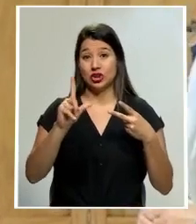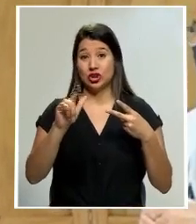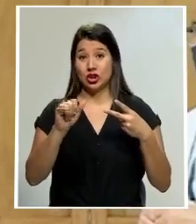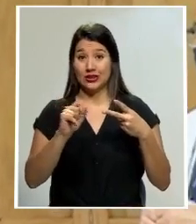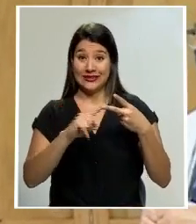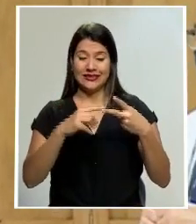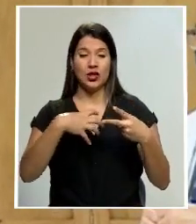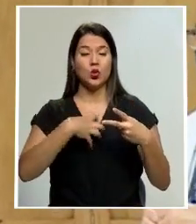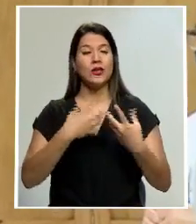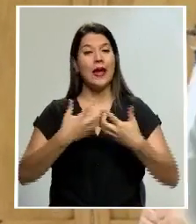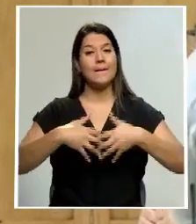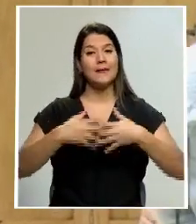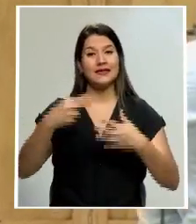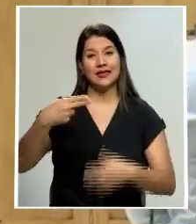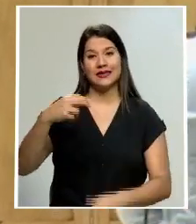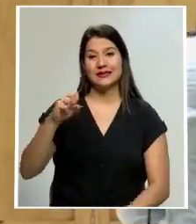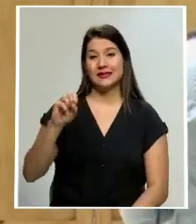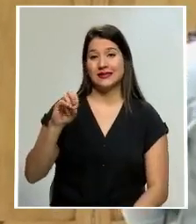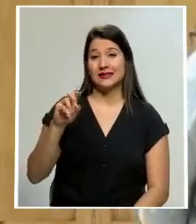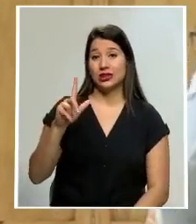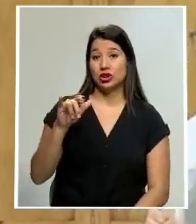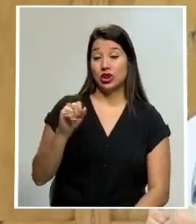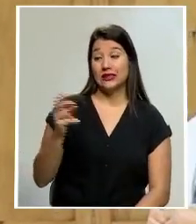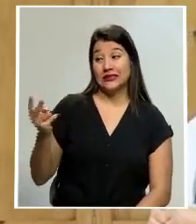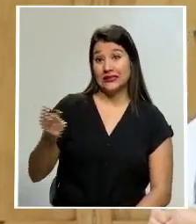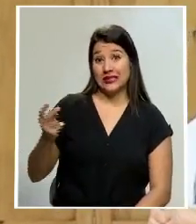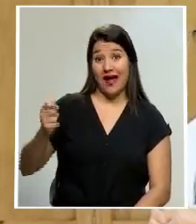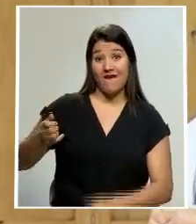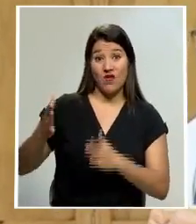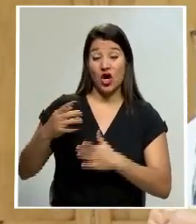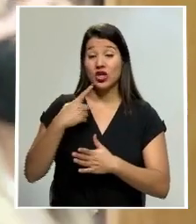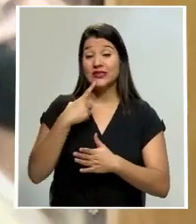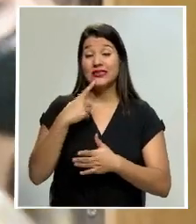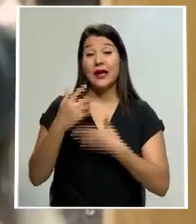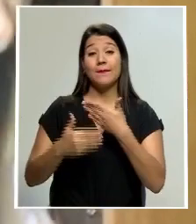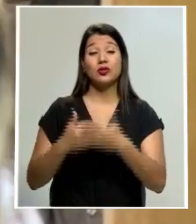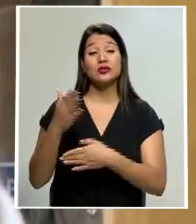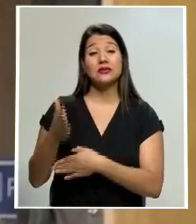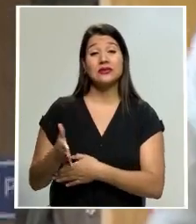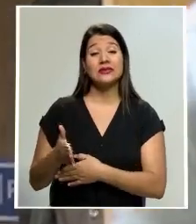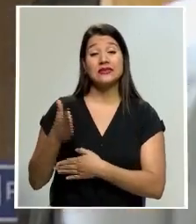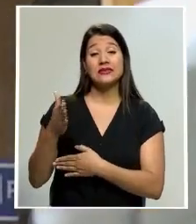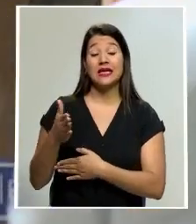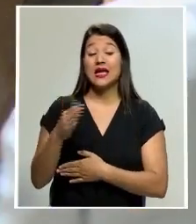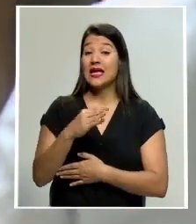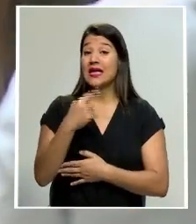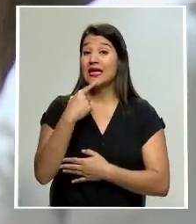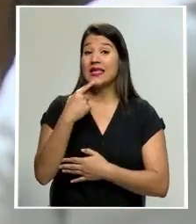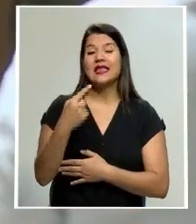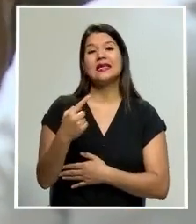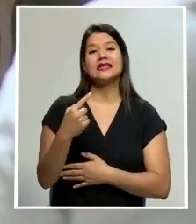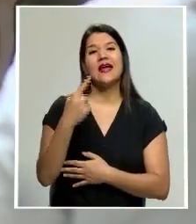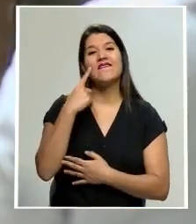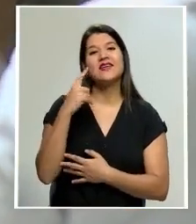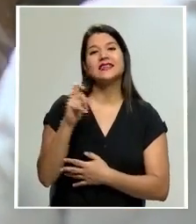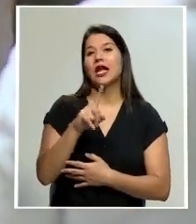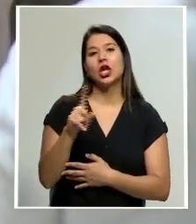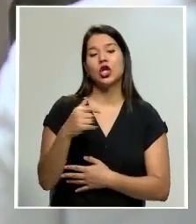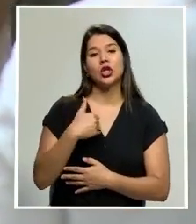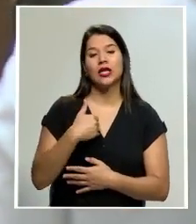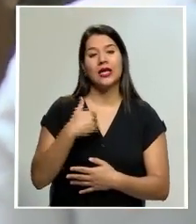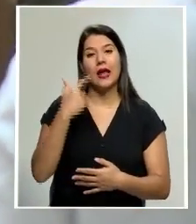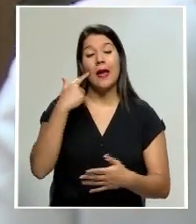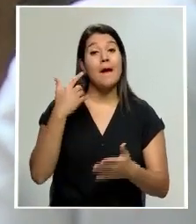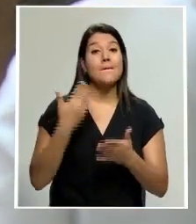coinciden en que el proceso ha sido bastante lento e insisten en que las pruebas o que la fiscalía no tiene suficientes